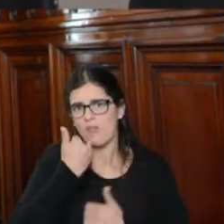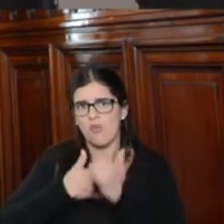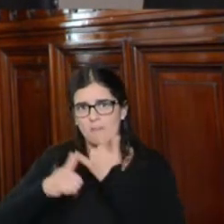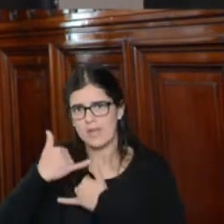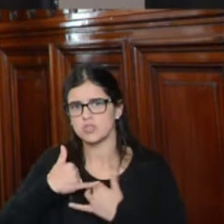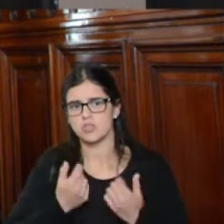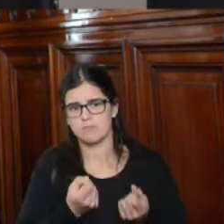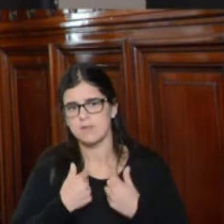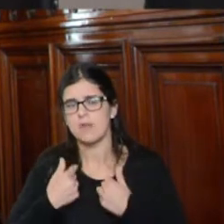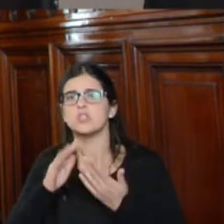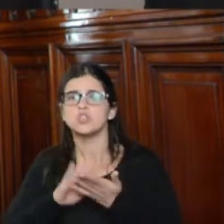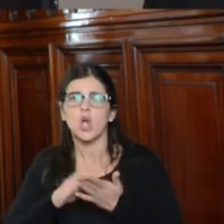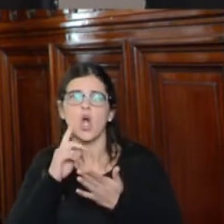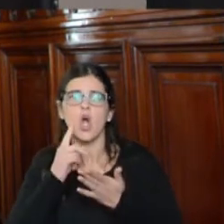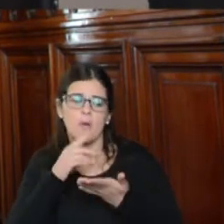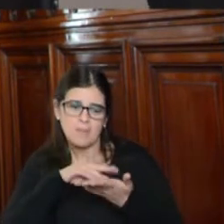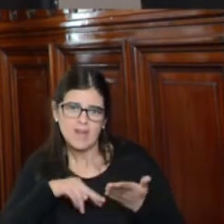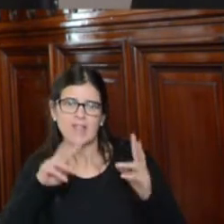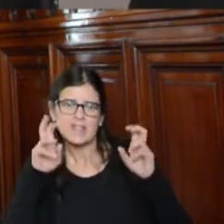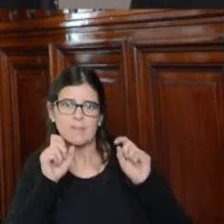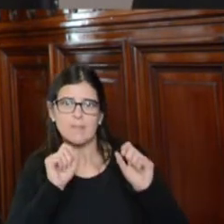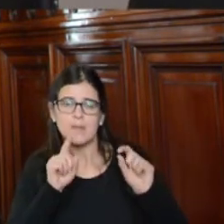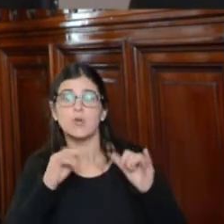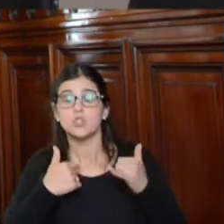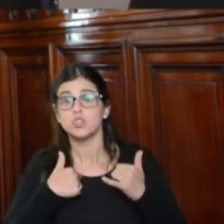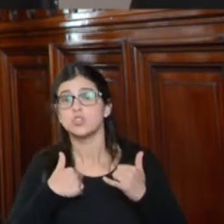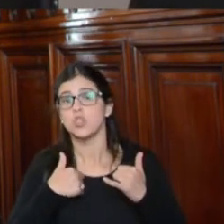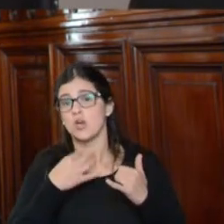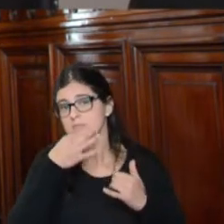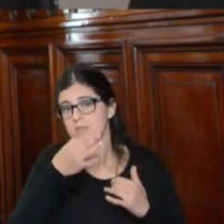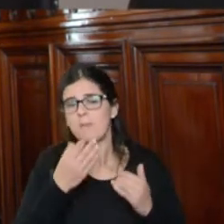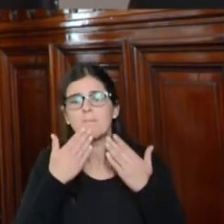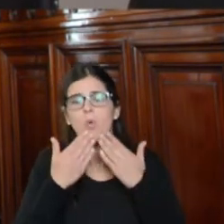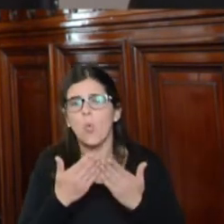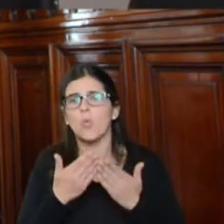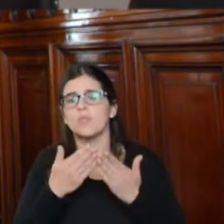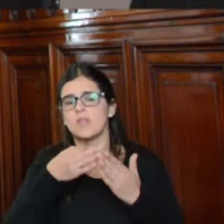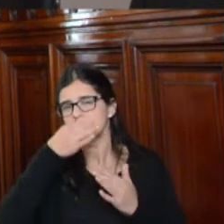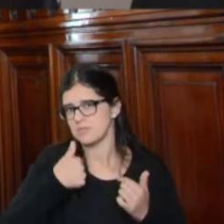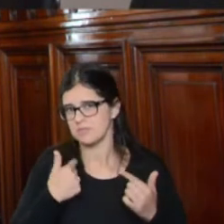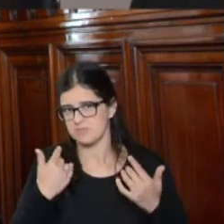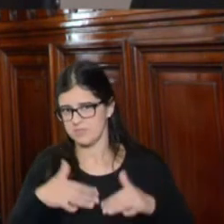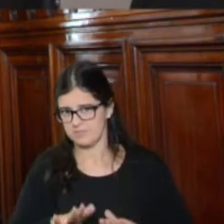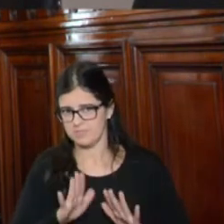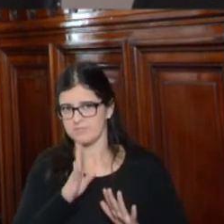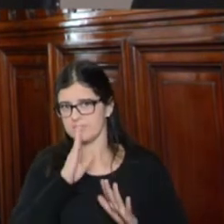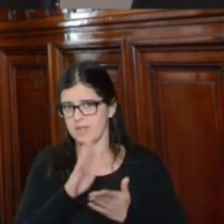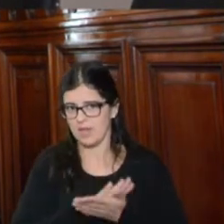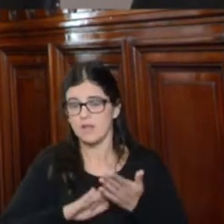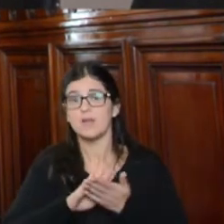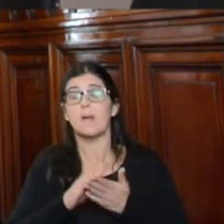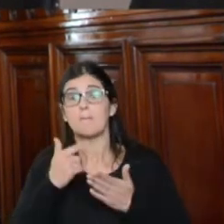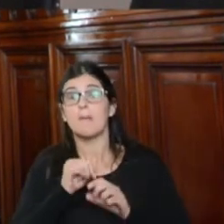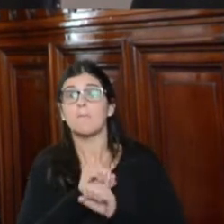de seguimiento y por escrito estos temas, yo me abstendré de formular preguntas o comentarios y vamos a poder